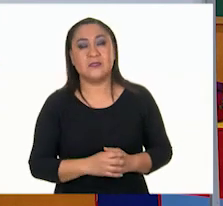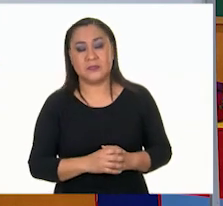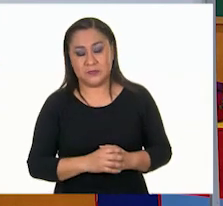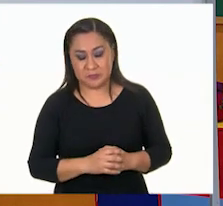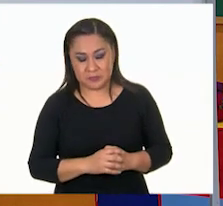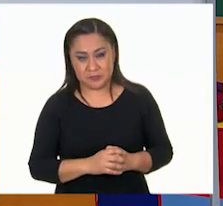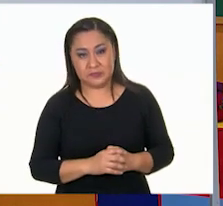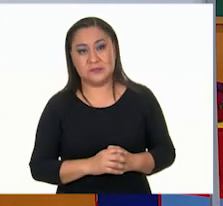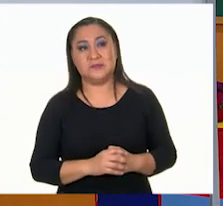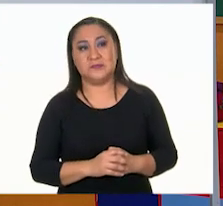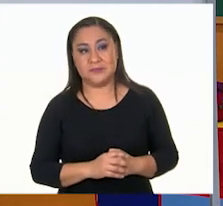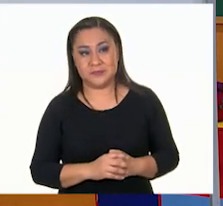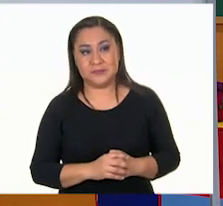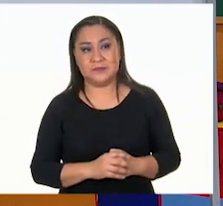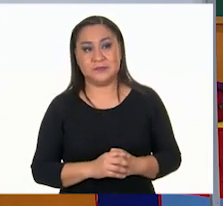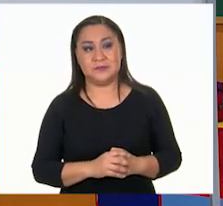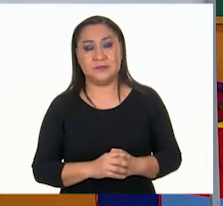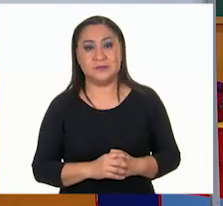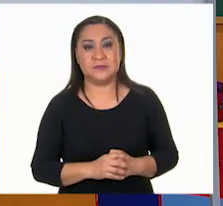Hexagonal. Hexagonal.